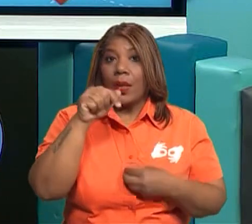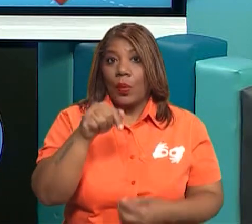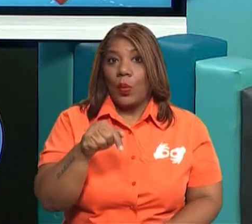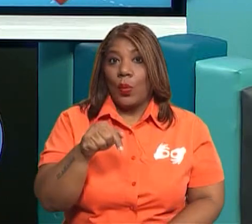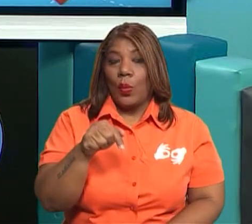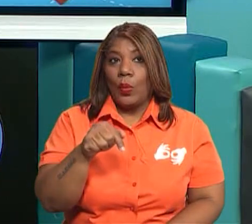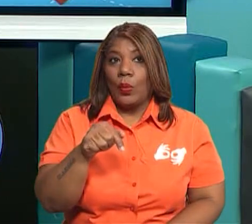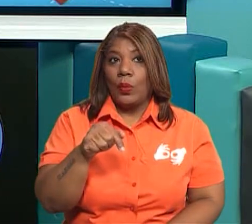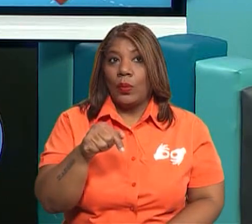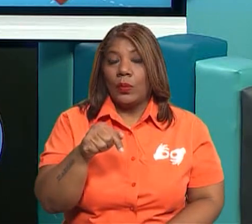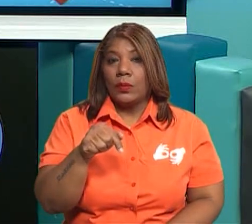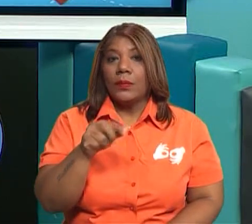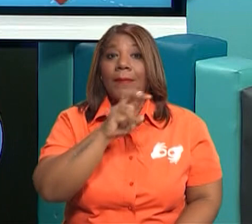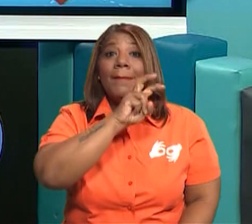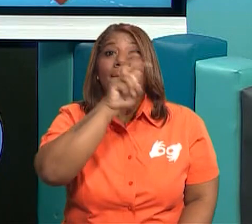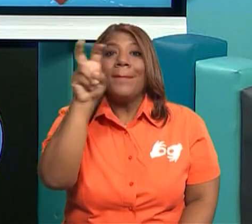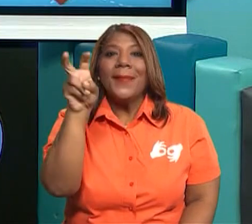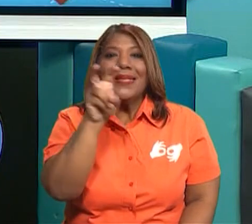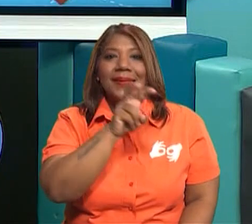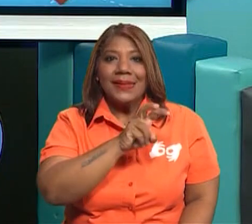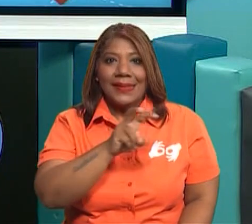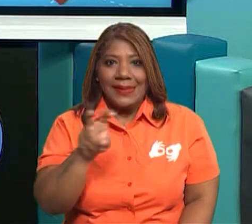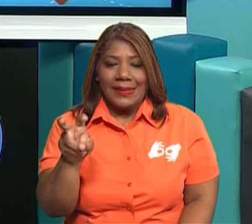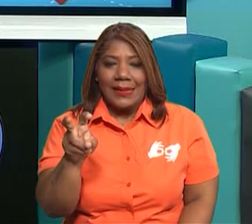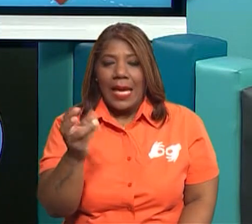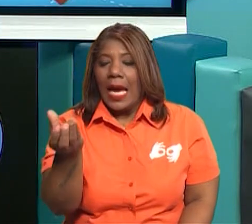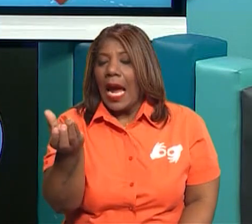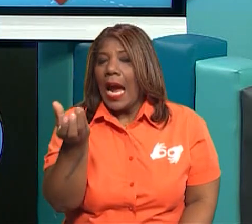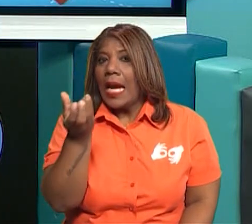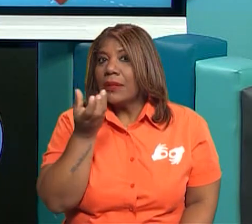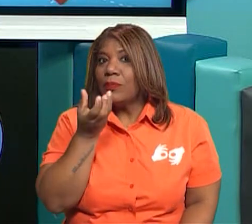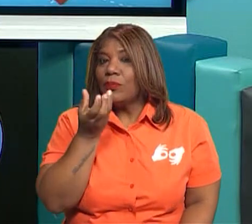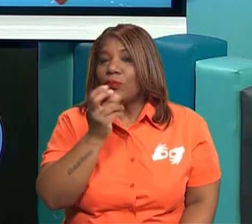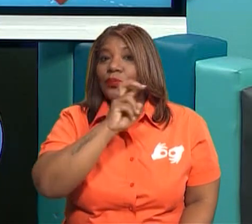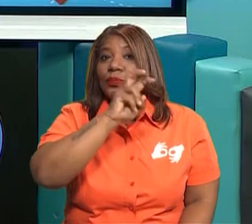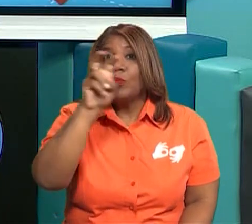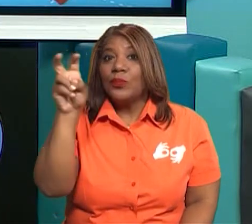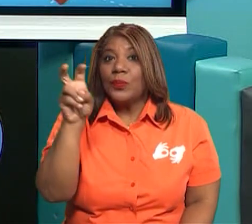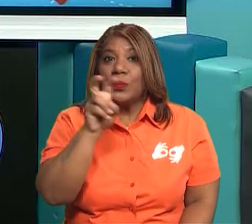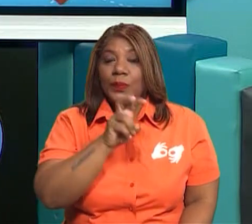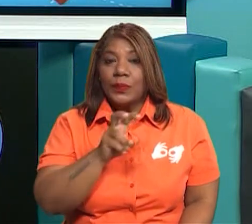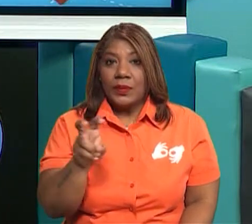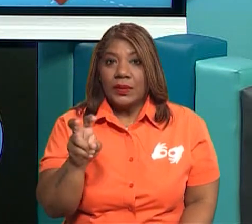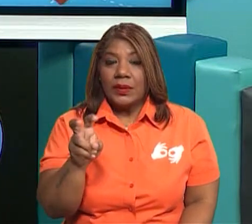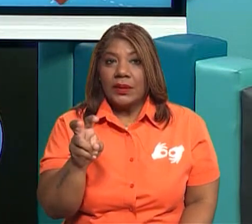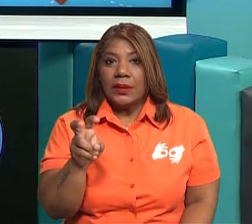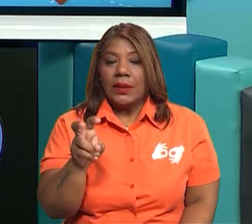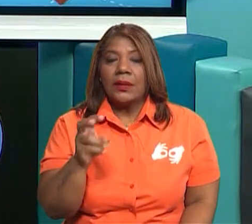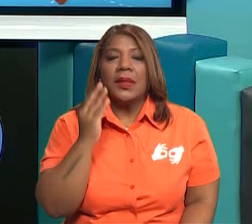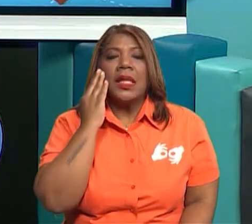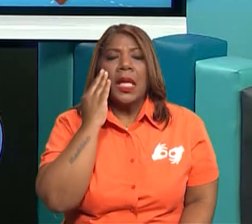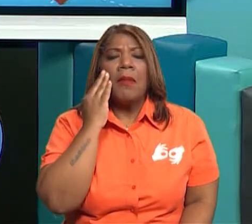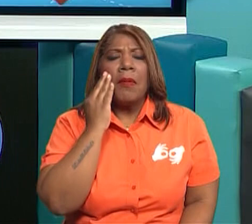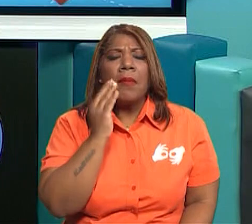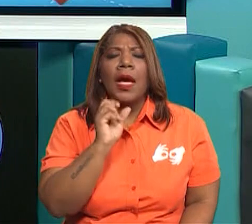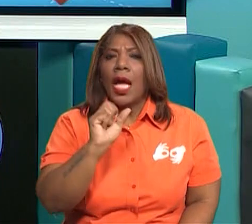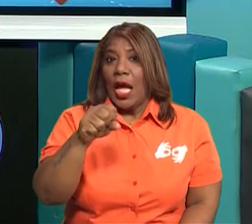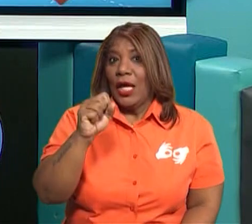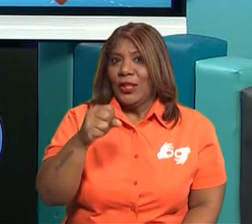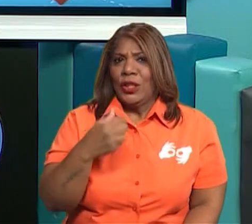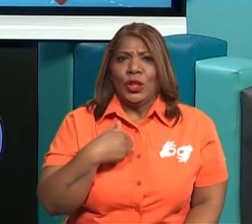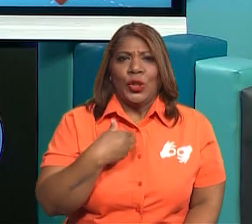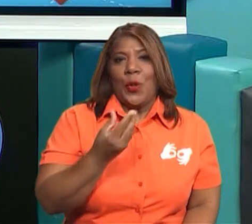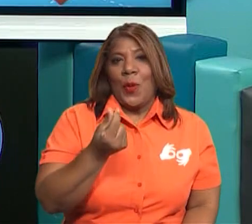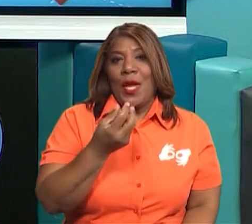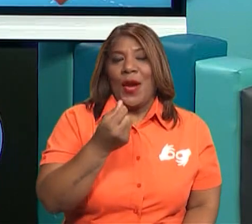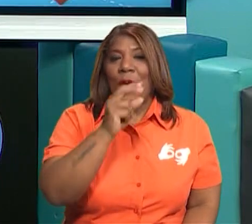pedazo de pizza? ¿Ah? Y tú dices, yo quiero comer un pedazo de pizza. Y mamá dice, dale, está bien, voy a traértelo